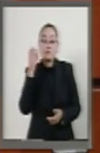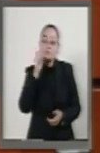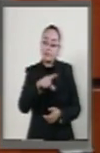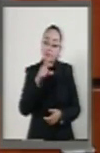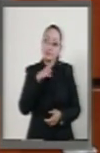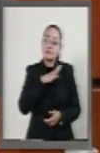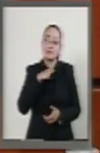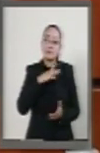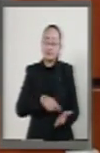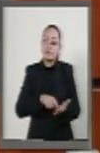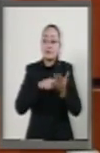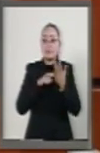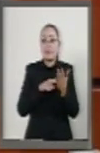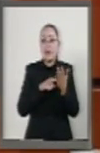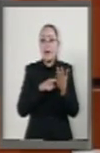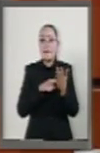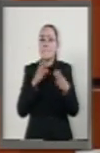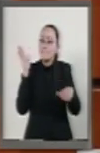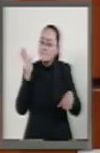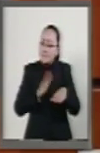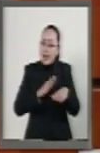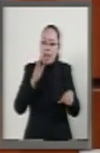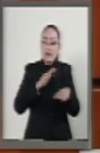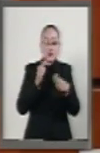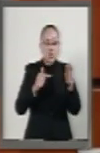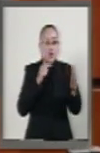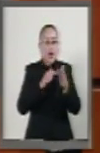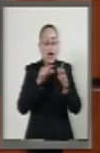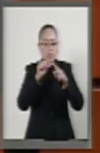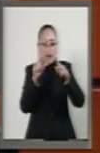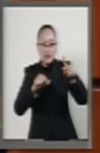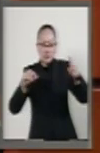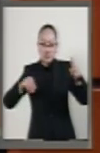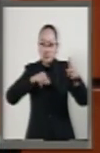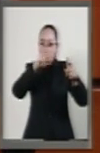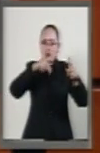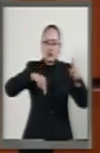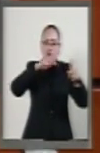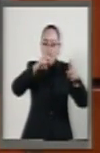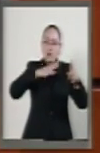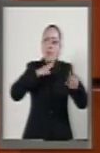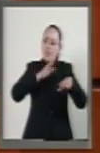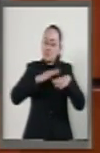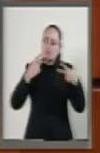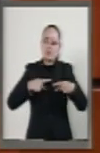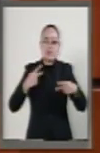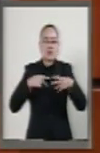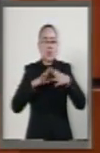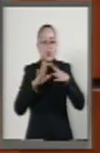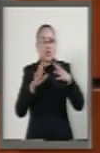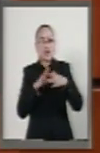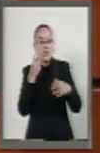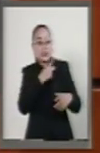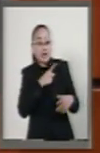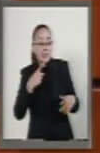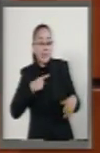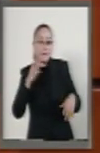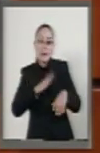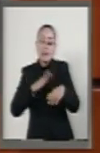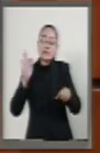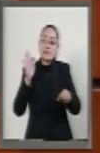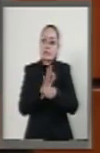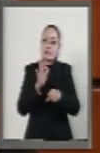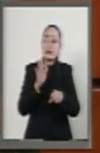tener una de las mayores y más transitadas fronteras del mundo, debe ser un defensor permanente de los derechos de